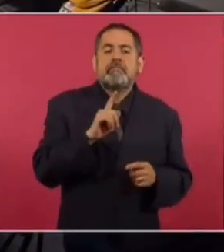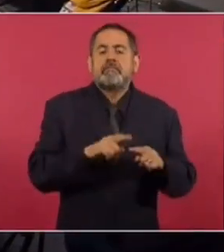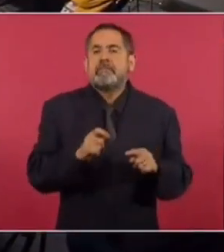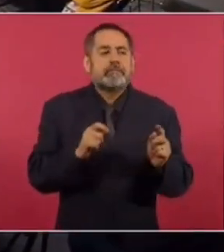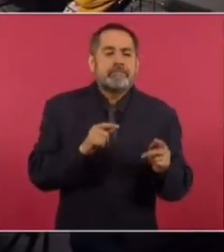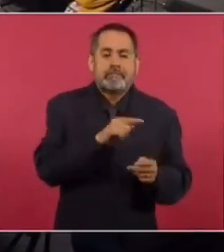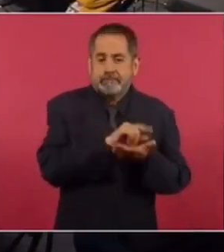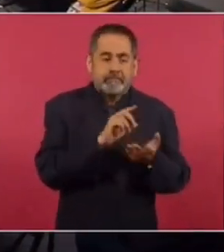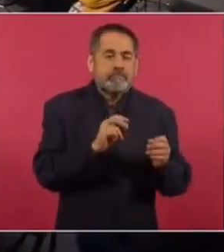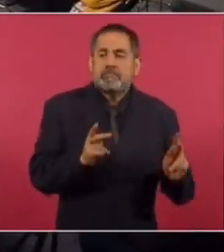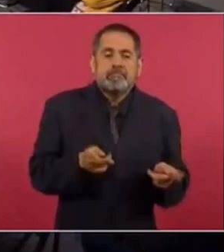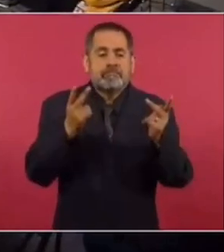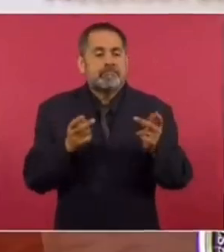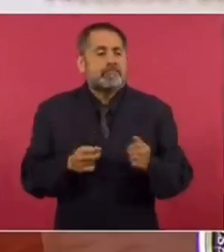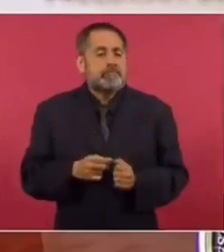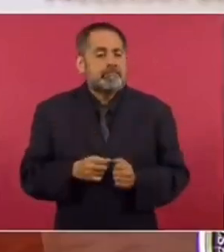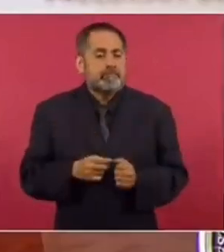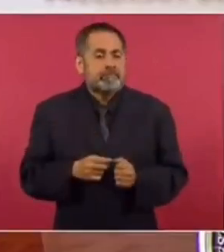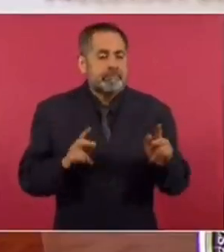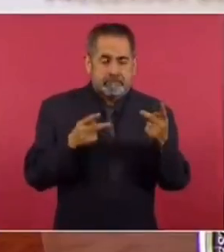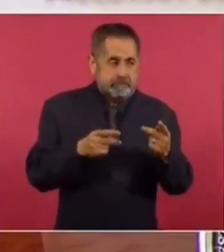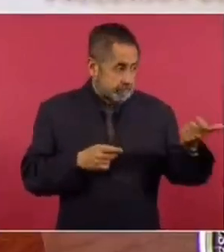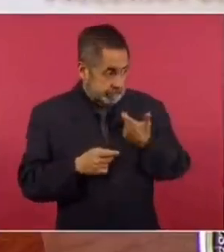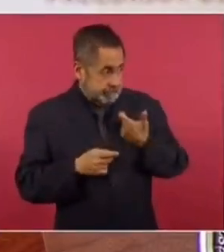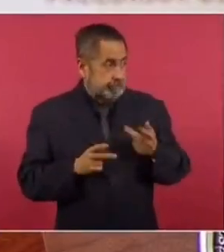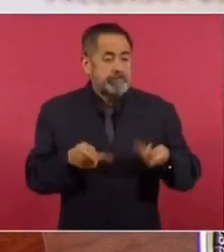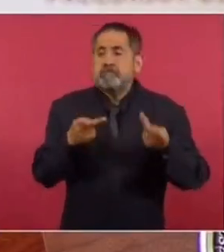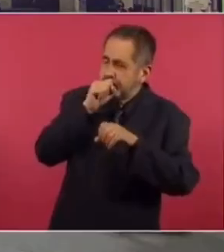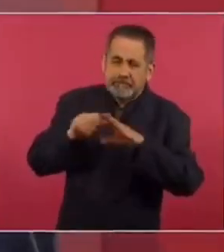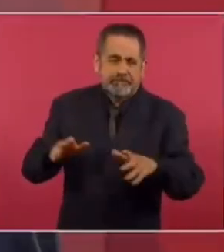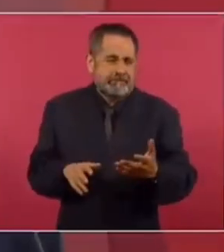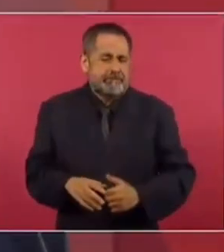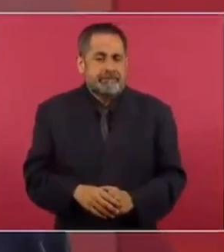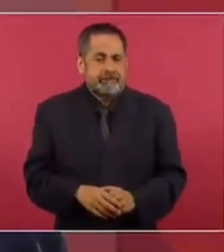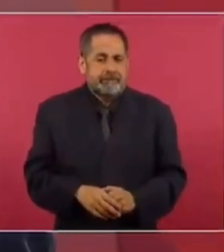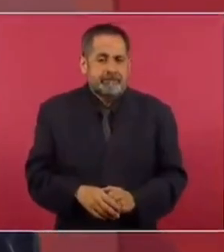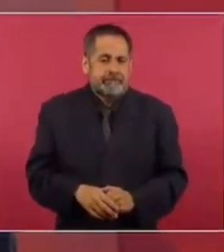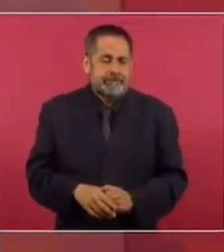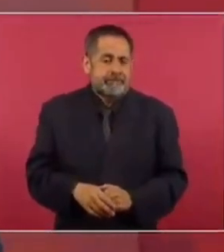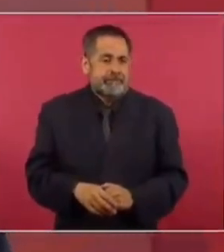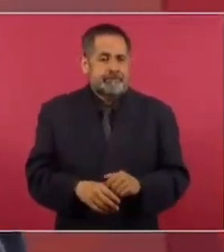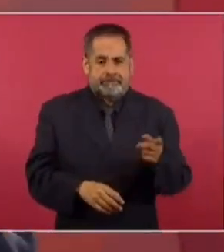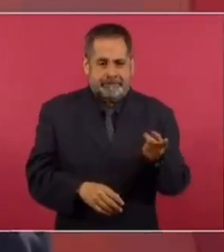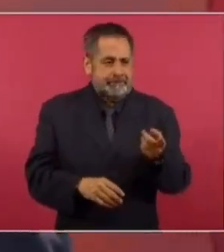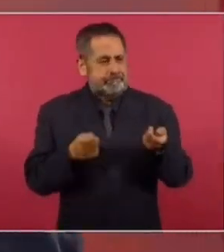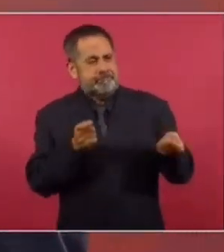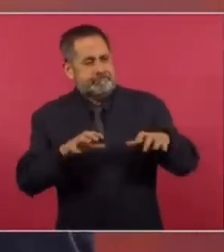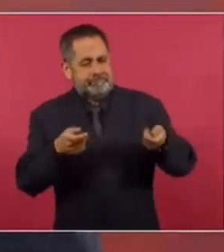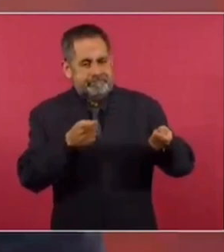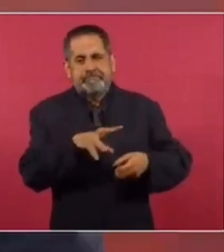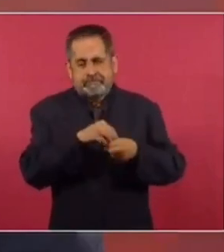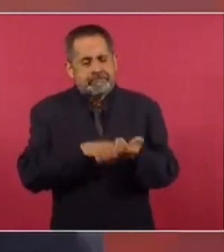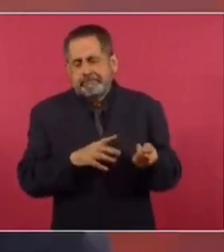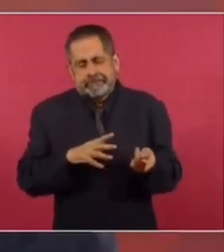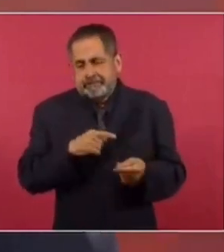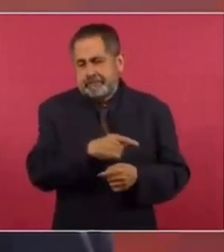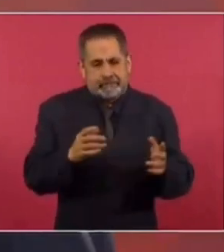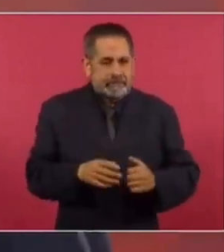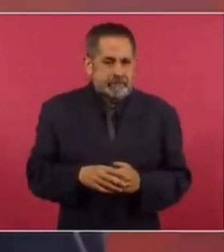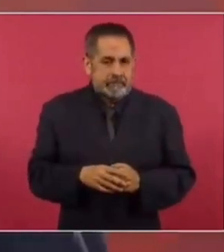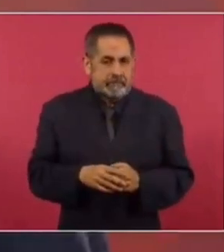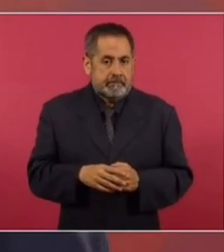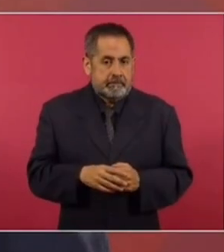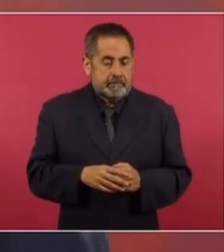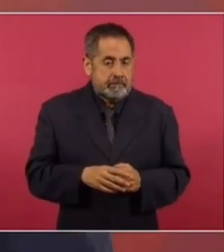esta publicidad en otros países. Todo el sistema de control y de manipulación que se da